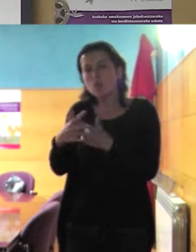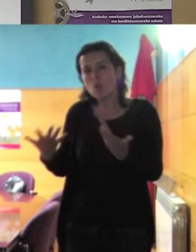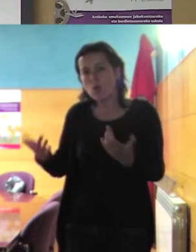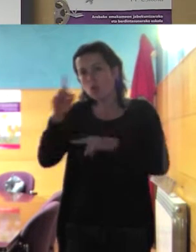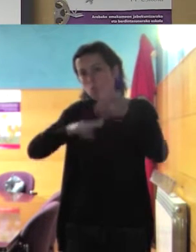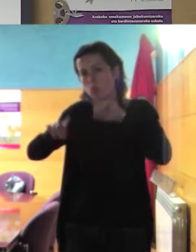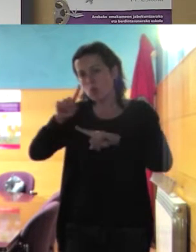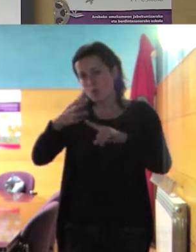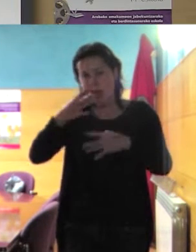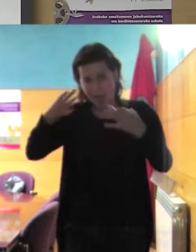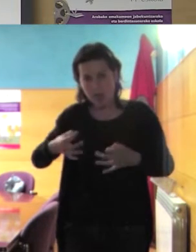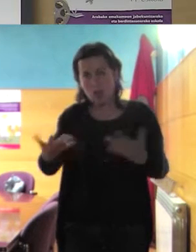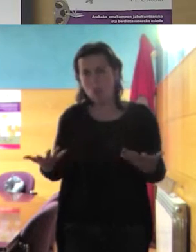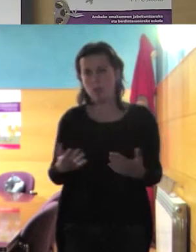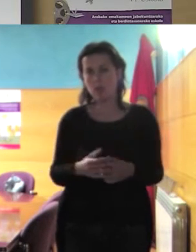realmente?